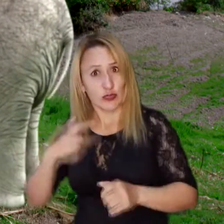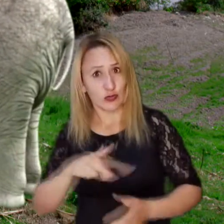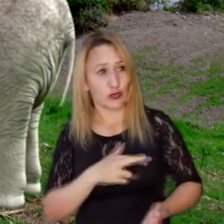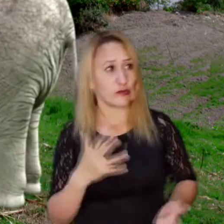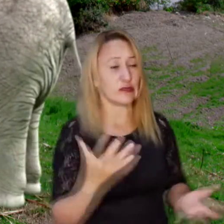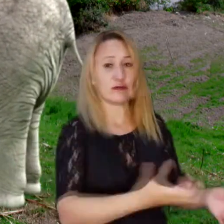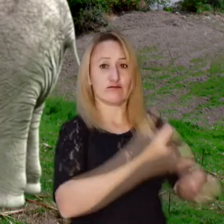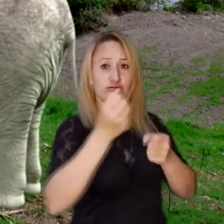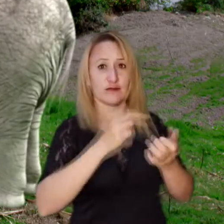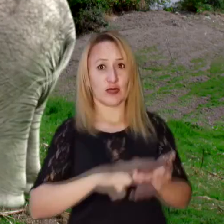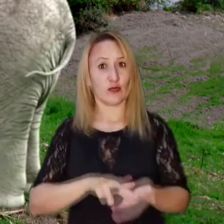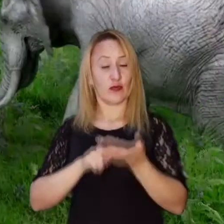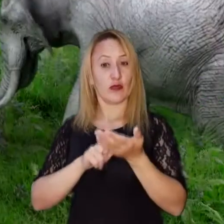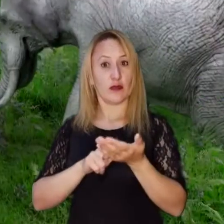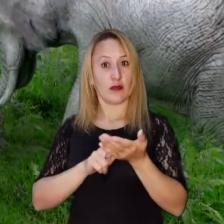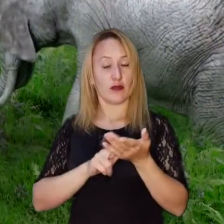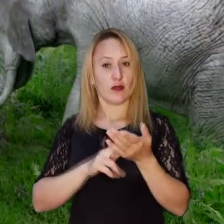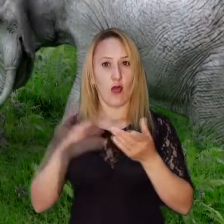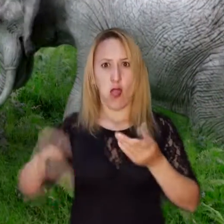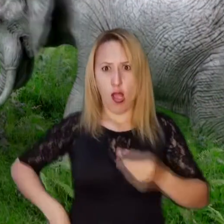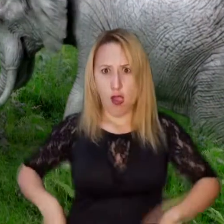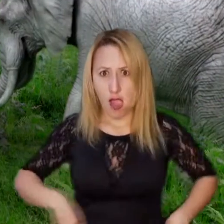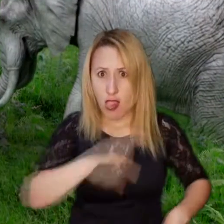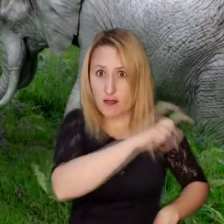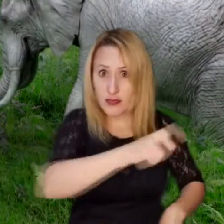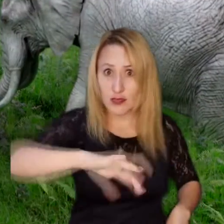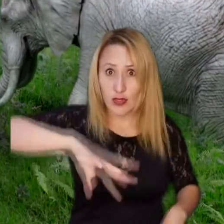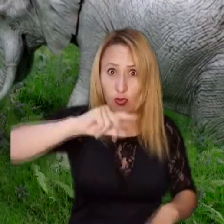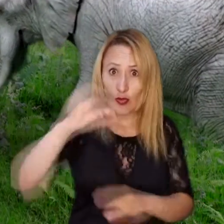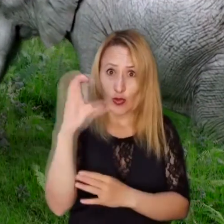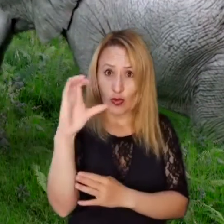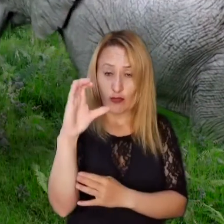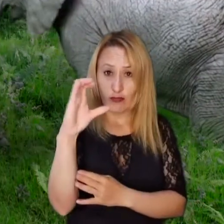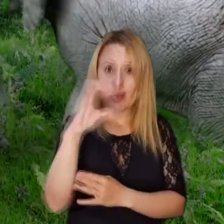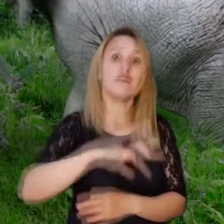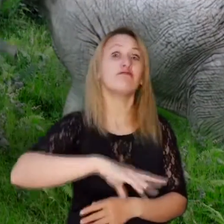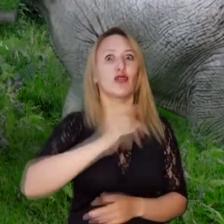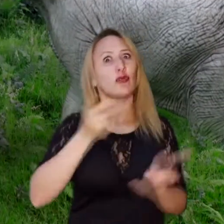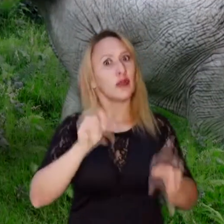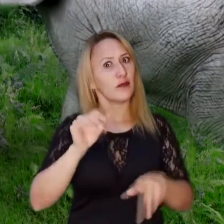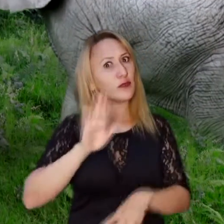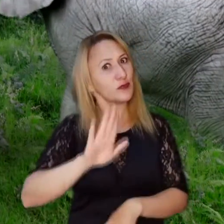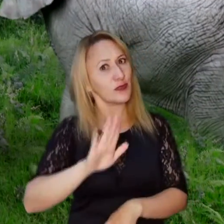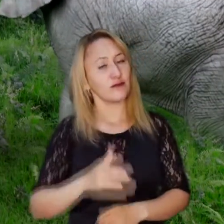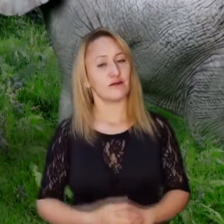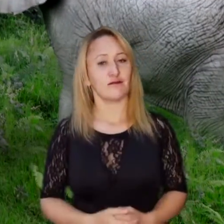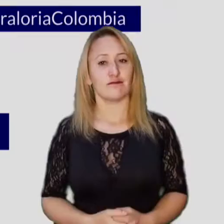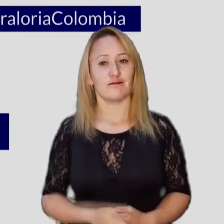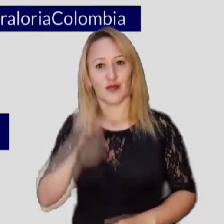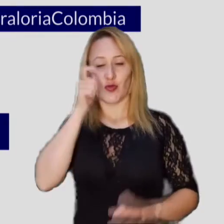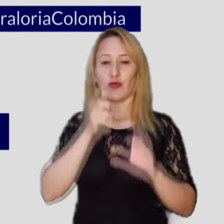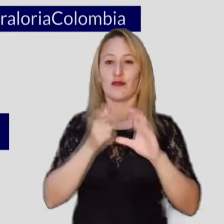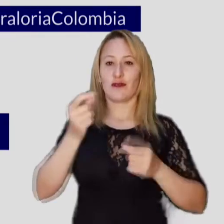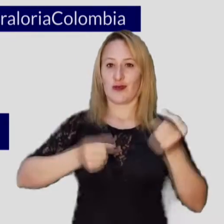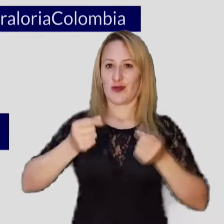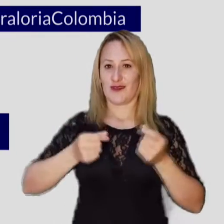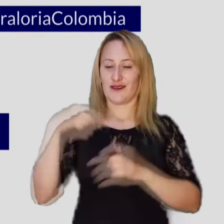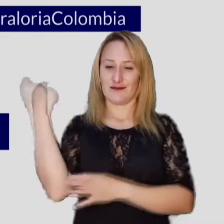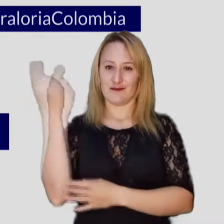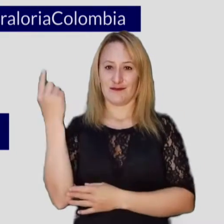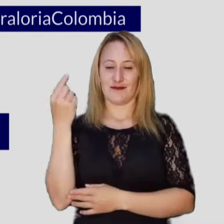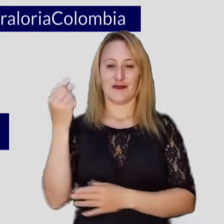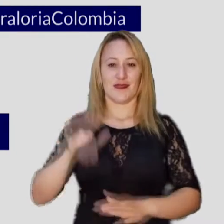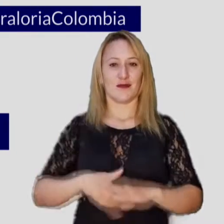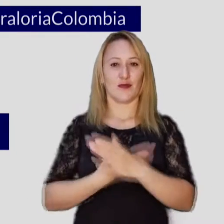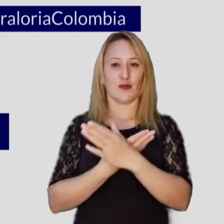podamos recuperar, porque cuando los corruptos roban al país, le están robando a usted. Contraloría General